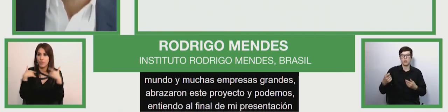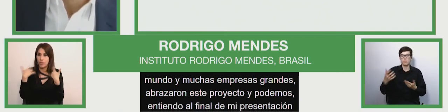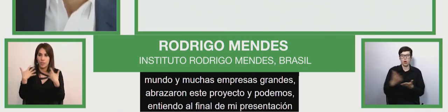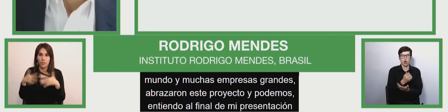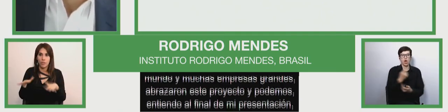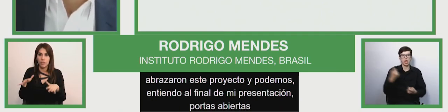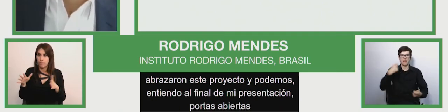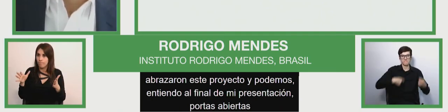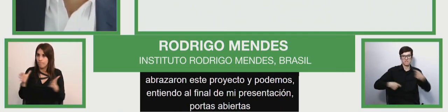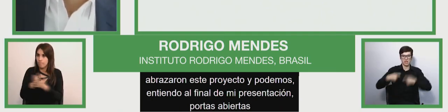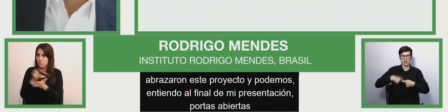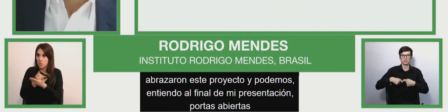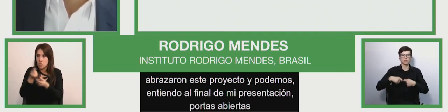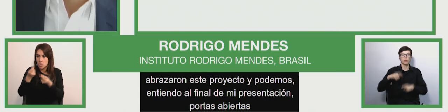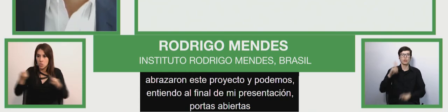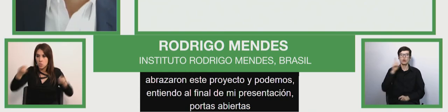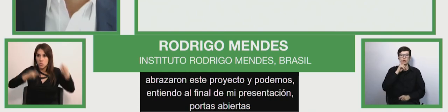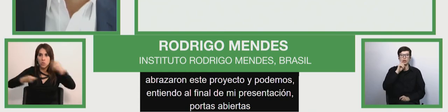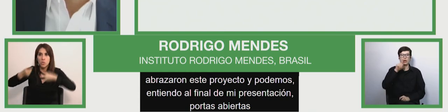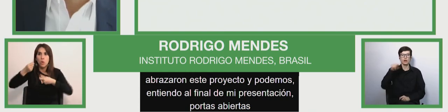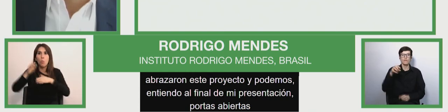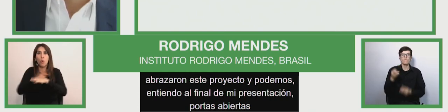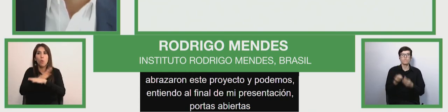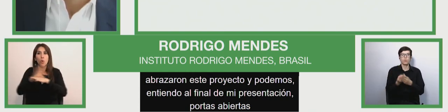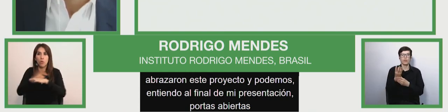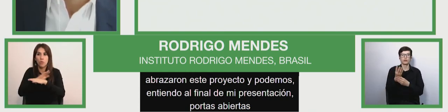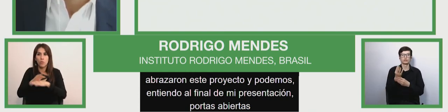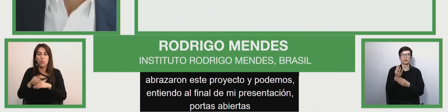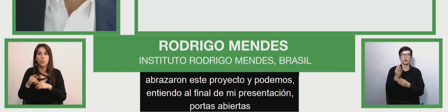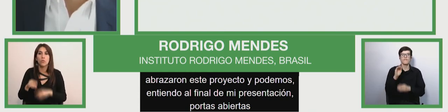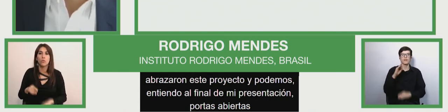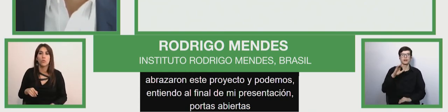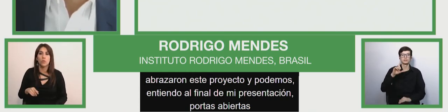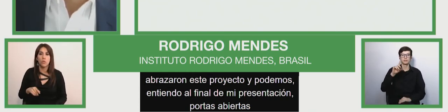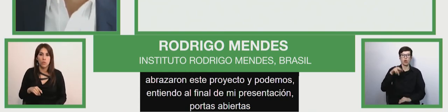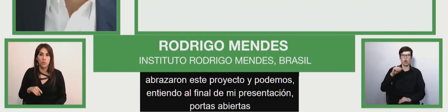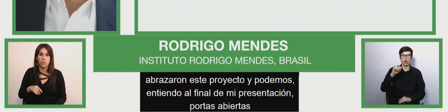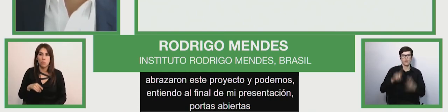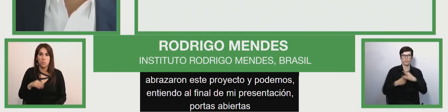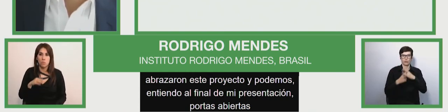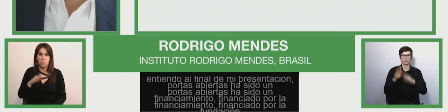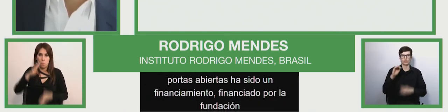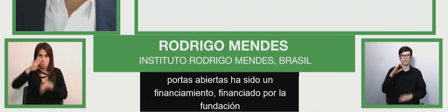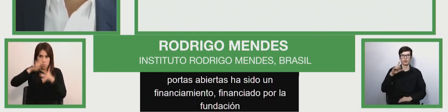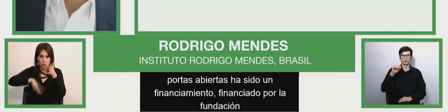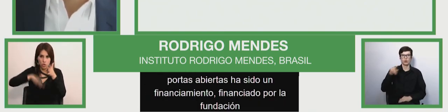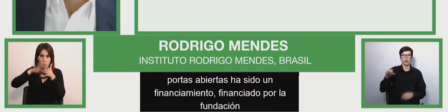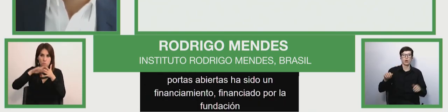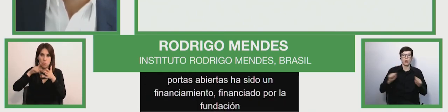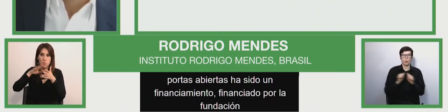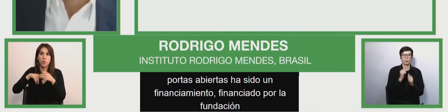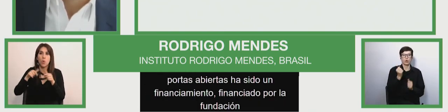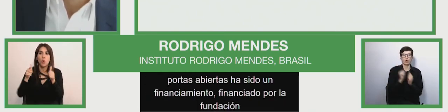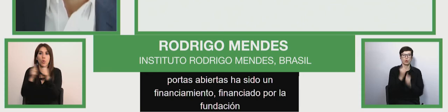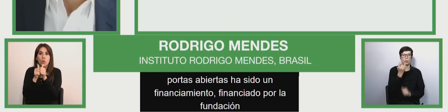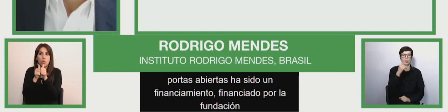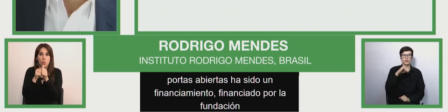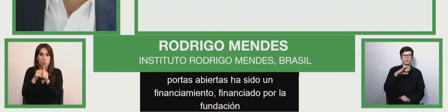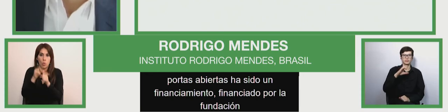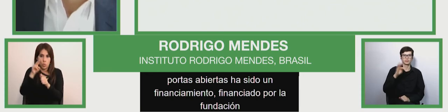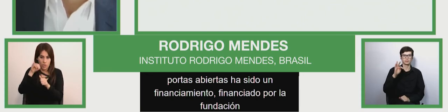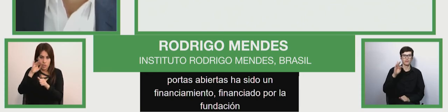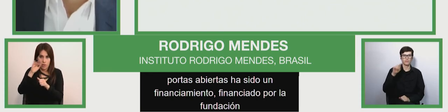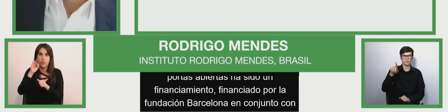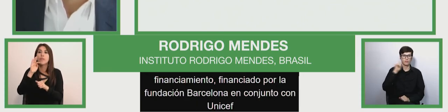financiado por la fundación Barcelona en conjunto con UNICEF y la visión es